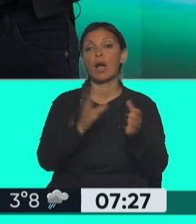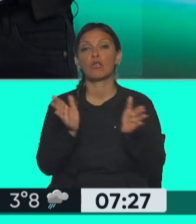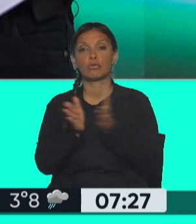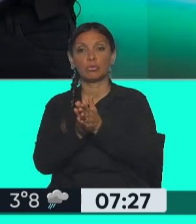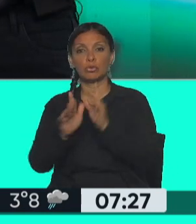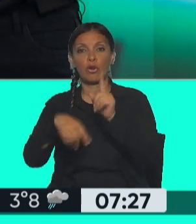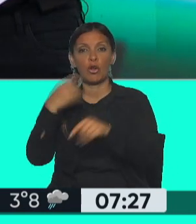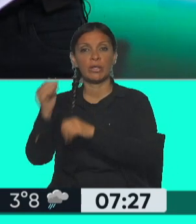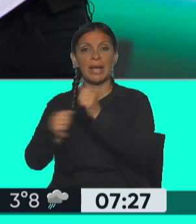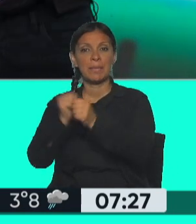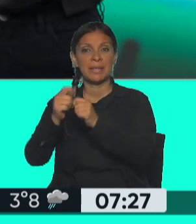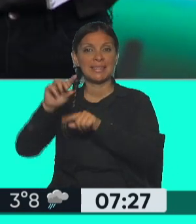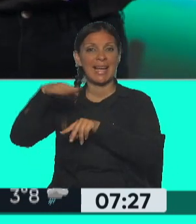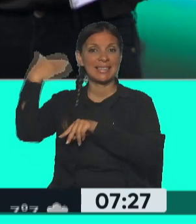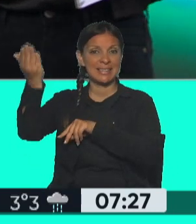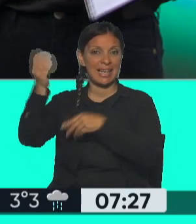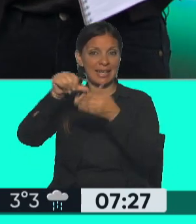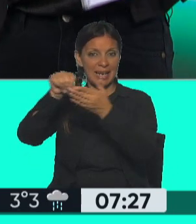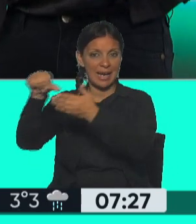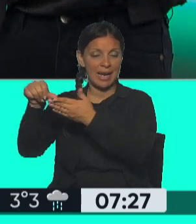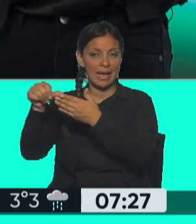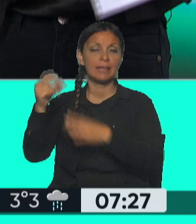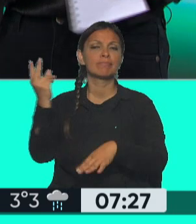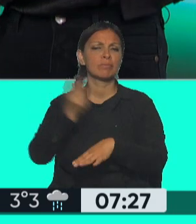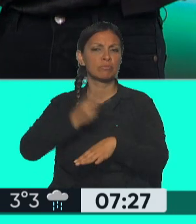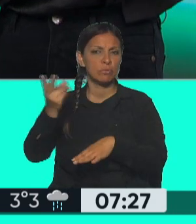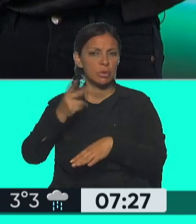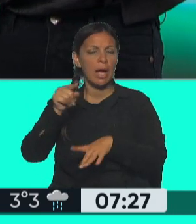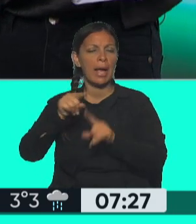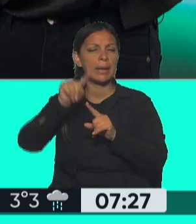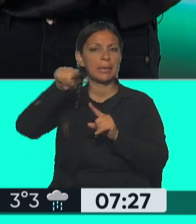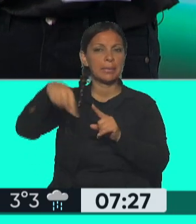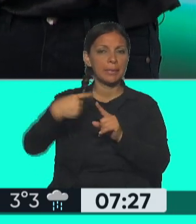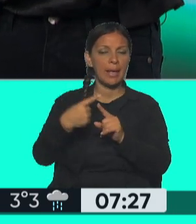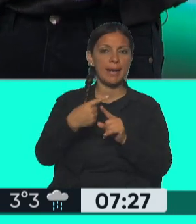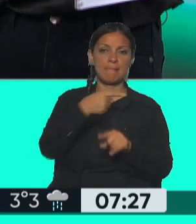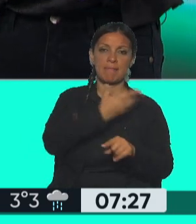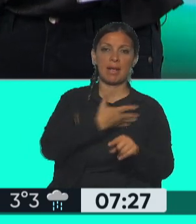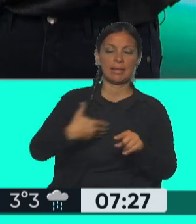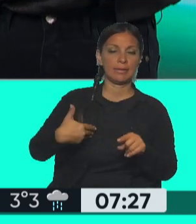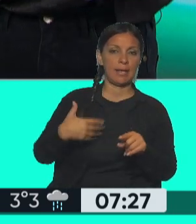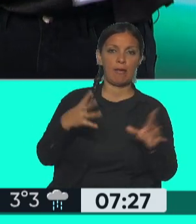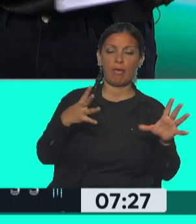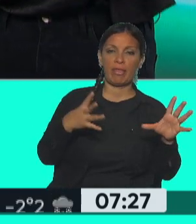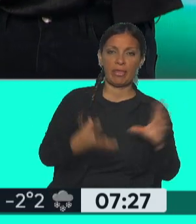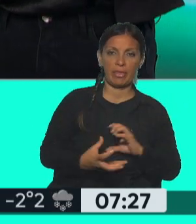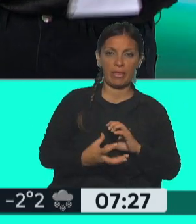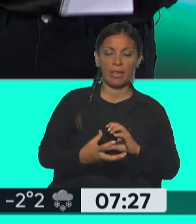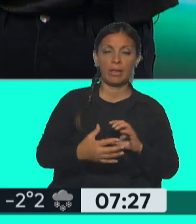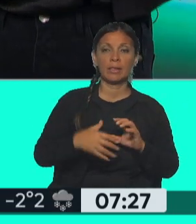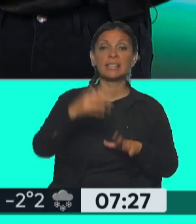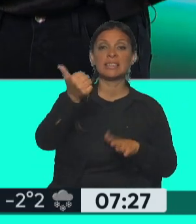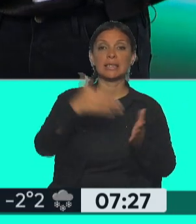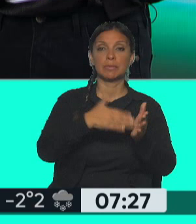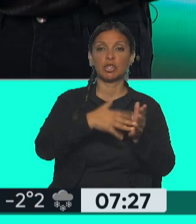dedica al mismo rubro, extranjera, por la cual se habría ocasionado un perjuicio al Estado de más de 6 millones de